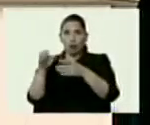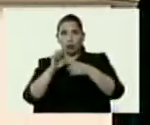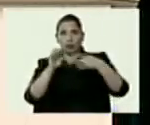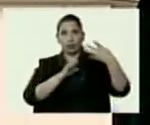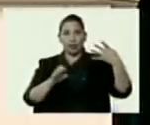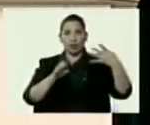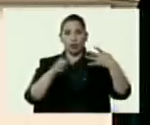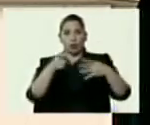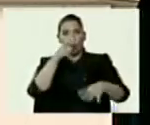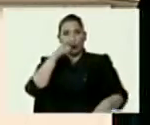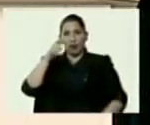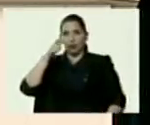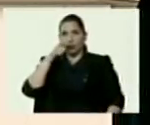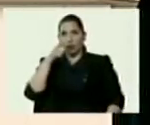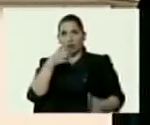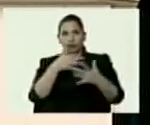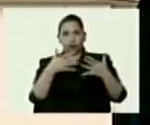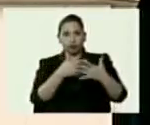Es el documento